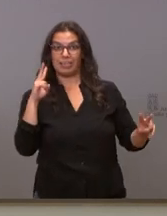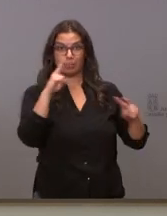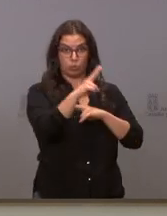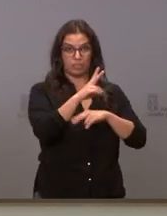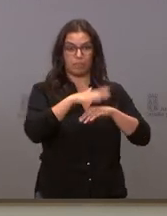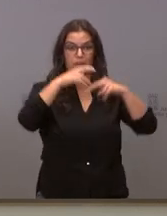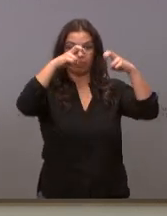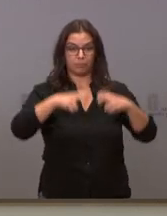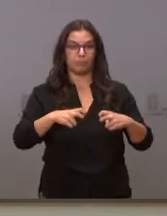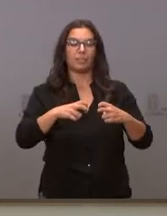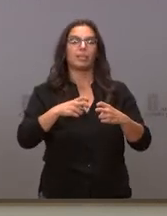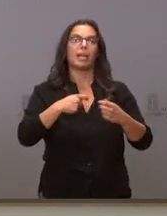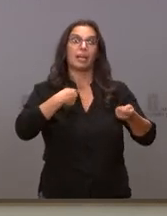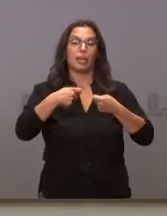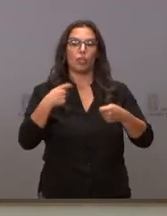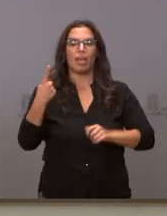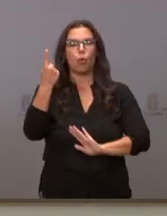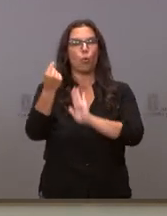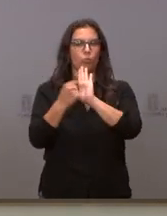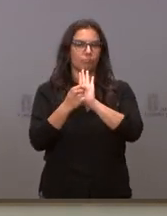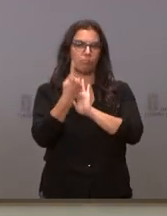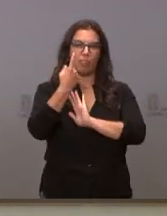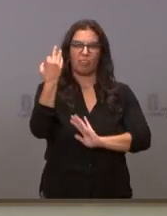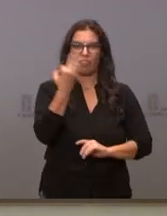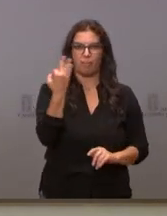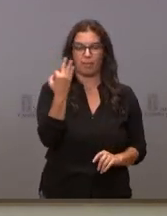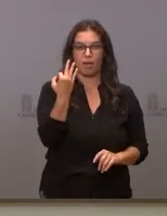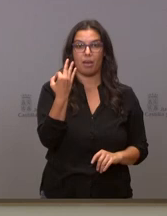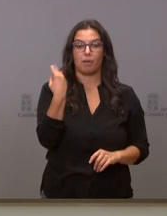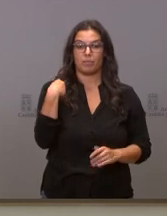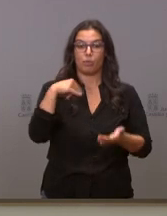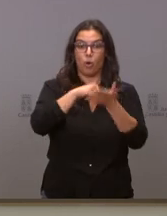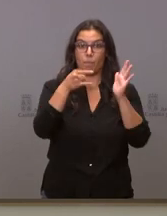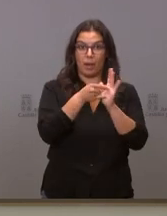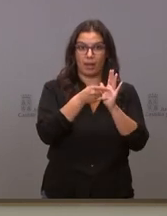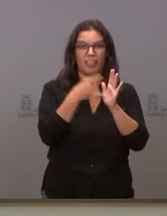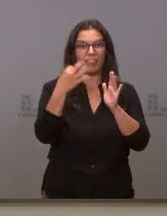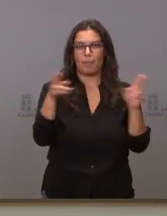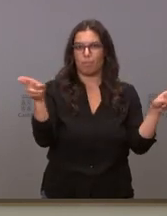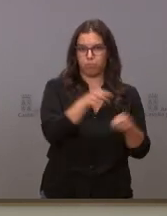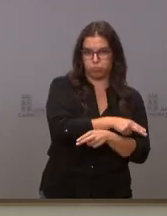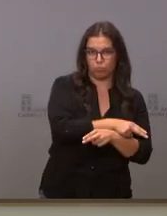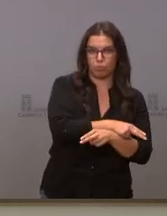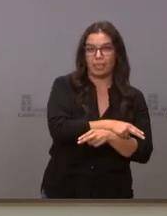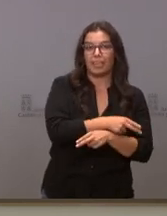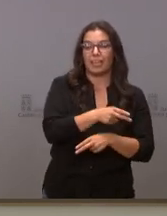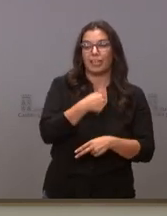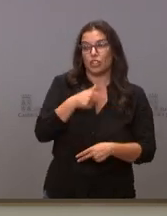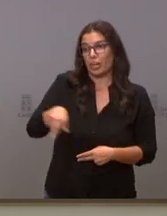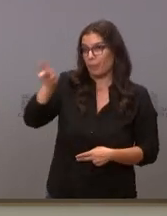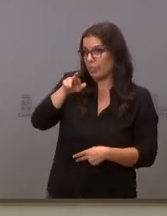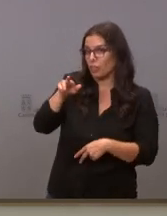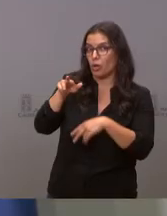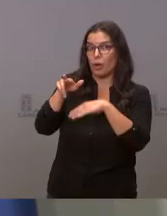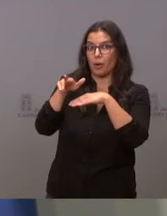negociar era con una premisa y con una condición y era que se retirase el plan llámelo estrategia no